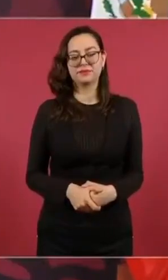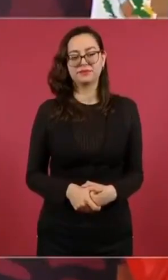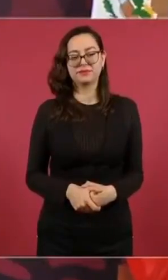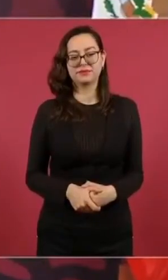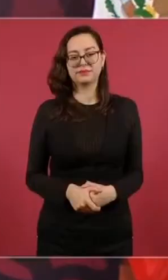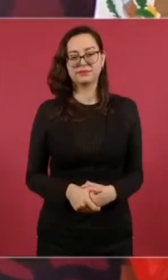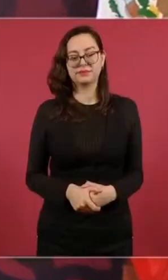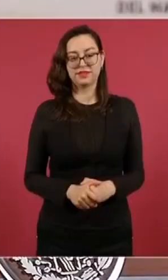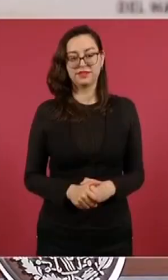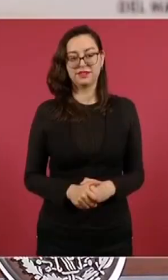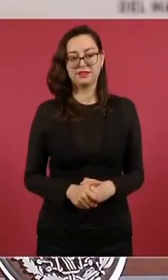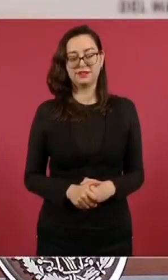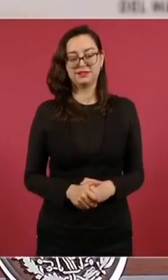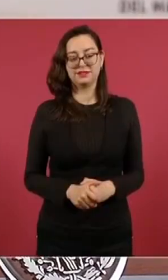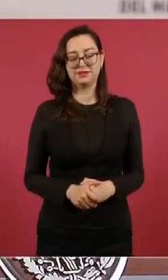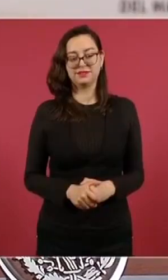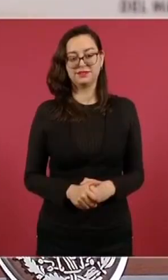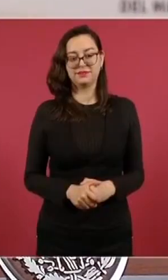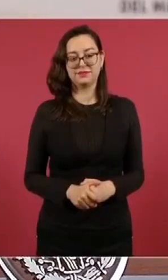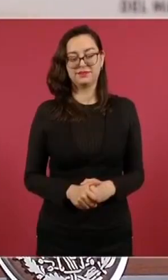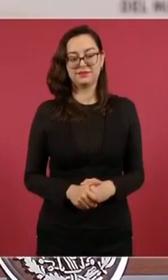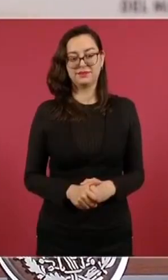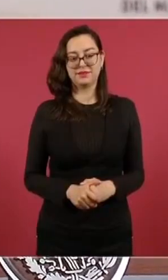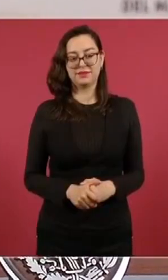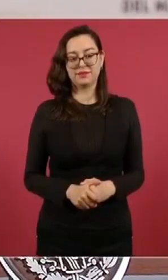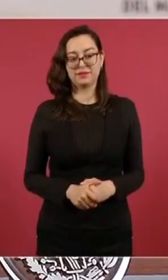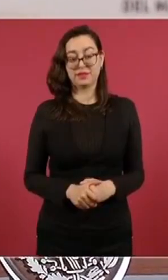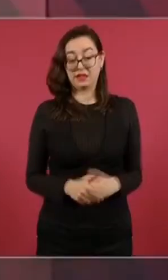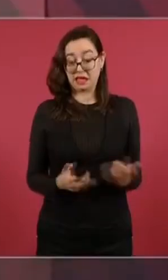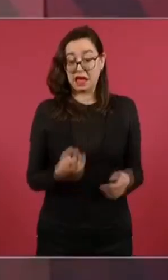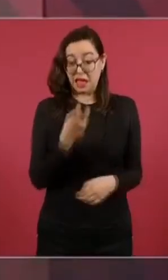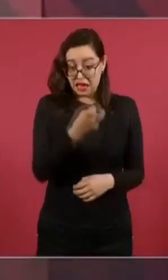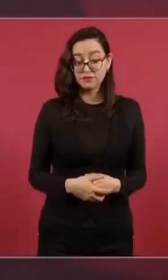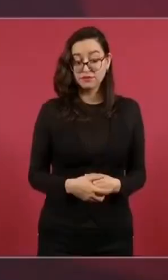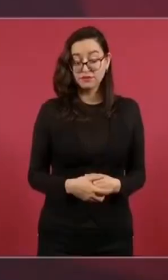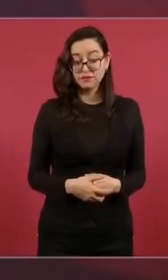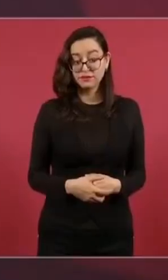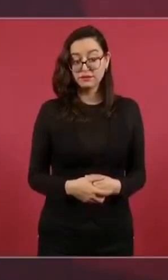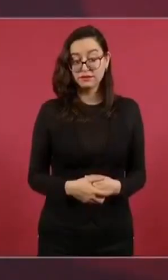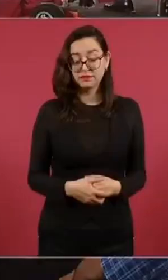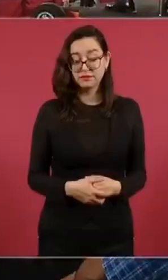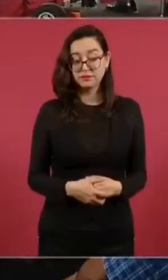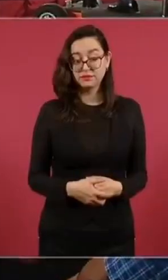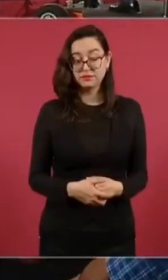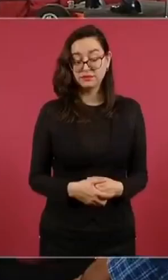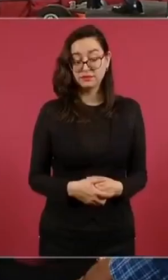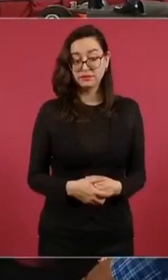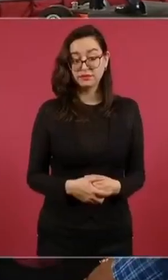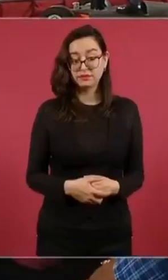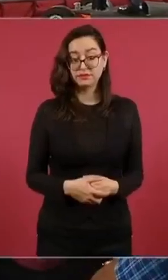para los vidrios, estos eran los que querían el diálogo. Y hay una